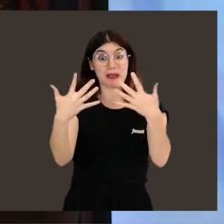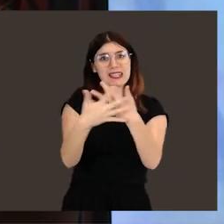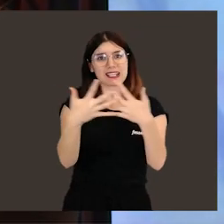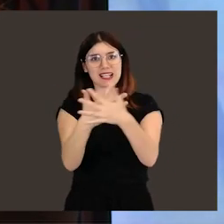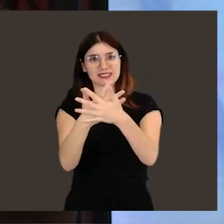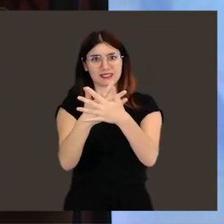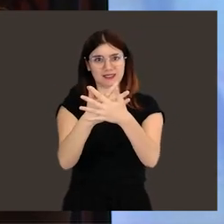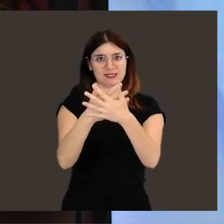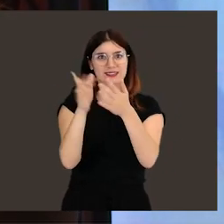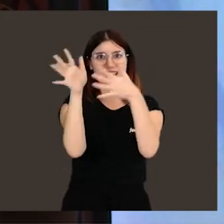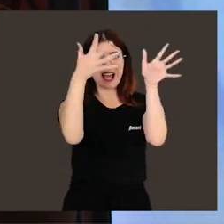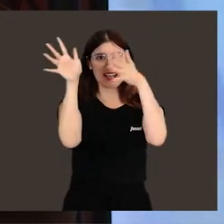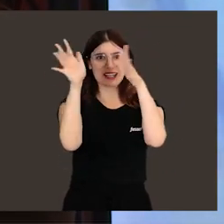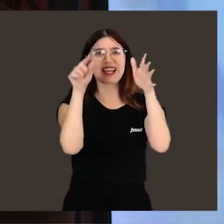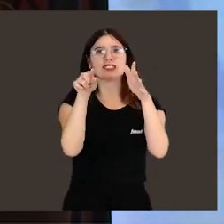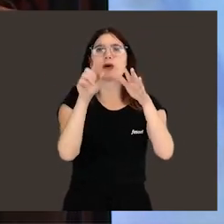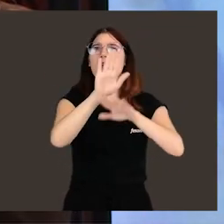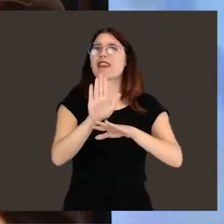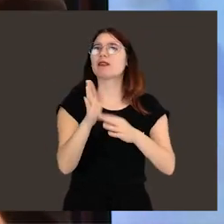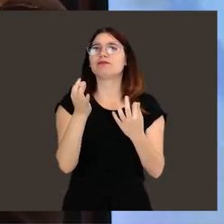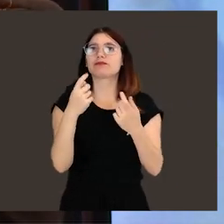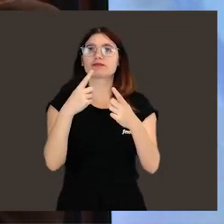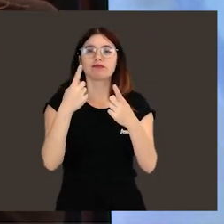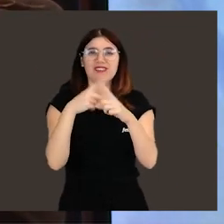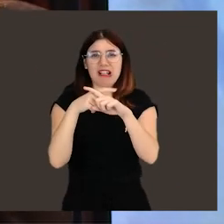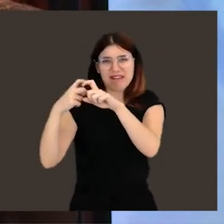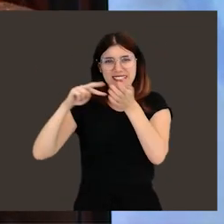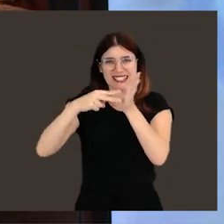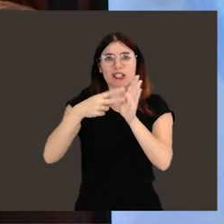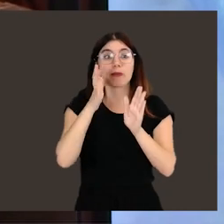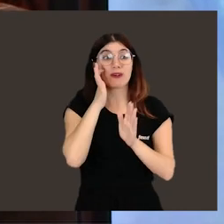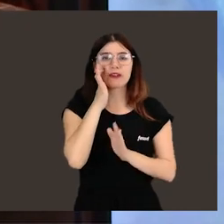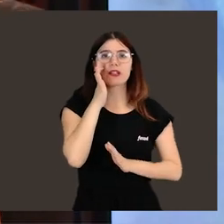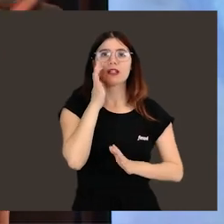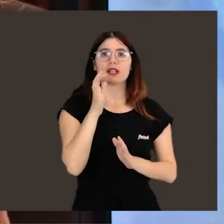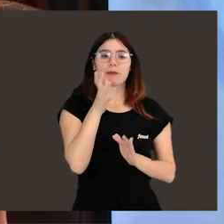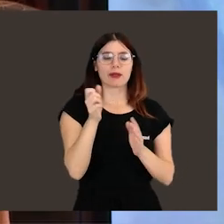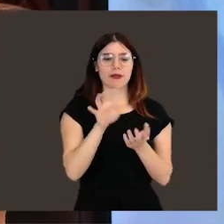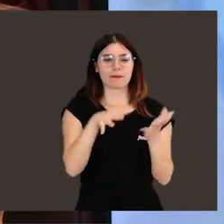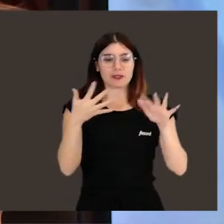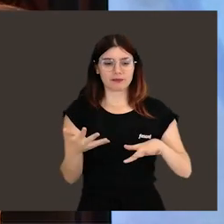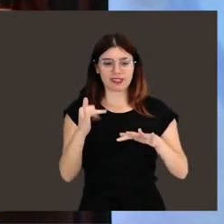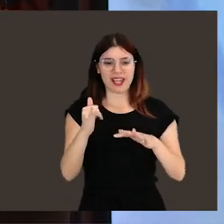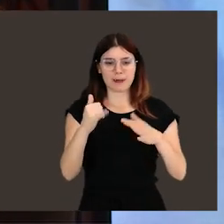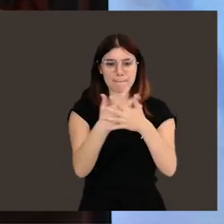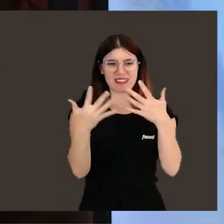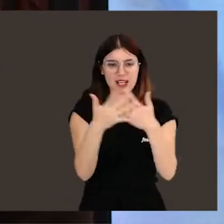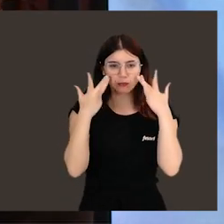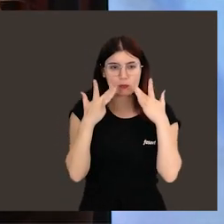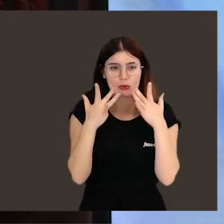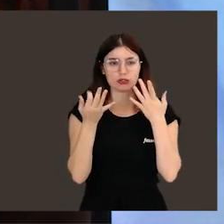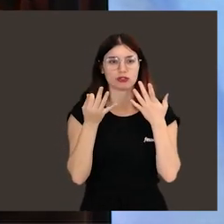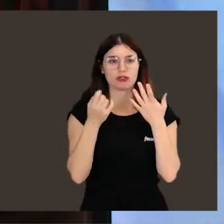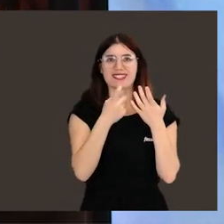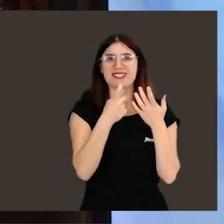mezclas de difusión y por tensión superficial. Esto, que parece una cosa muy técnica, realmente se puede traducir en aleaciones